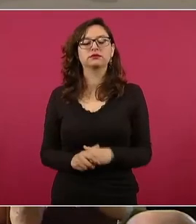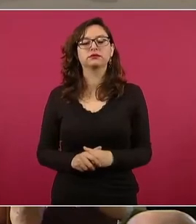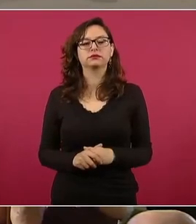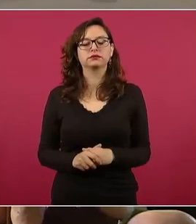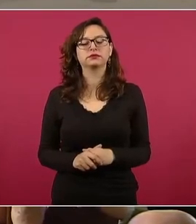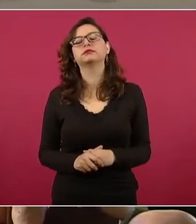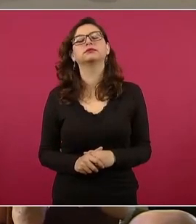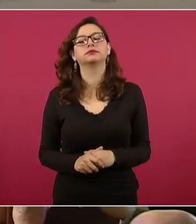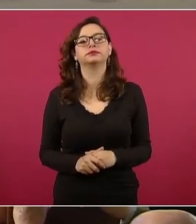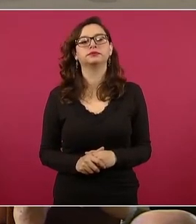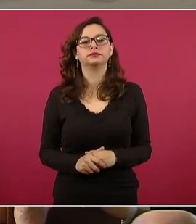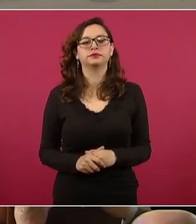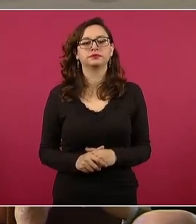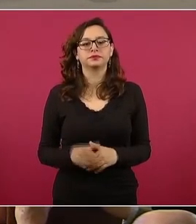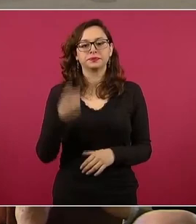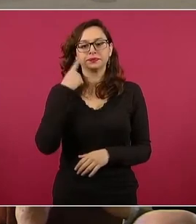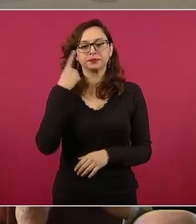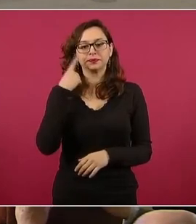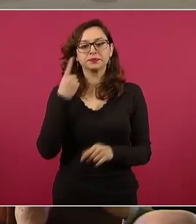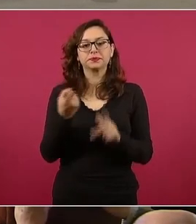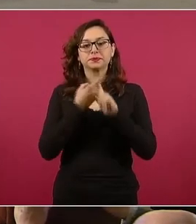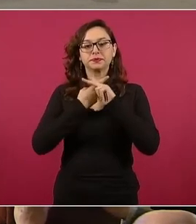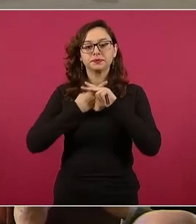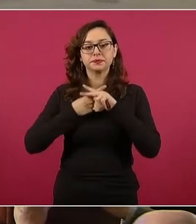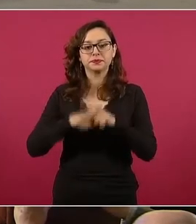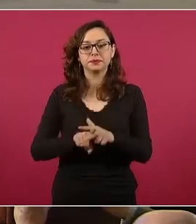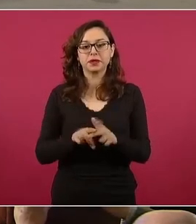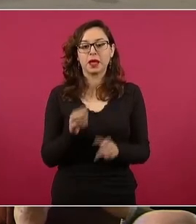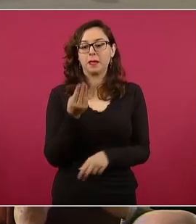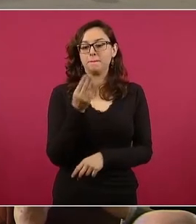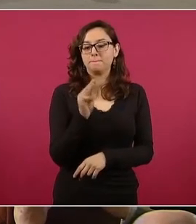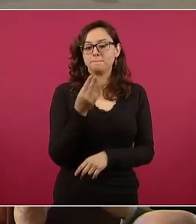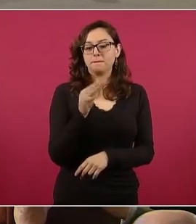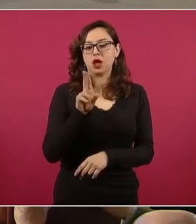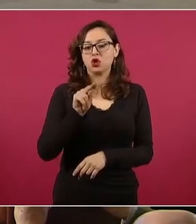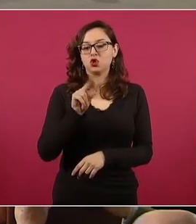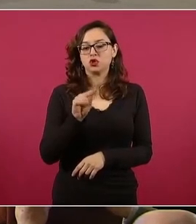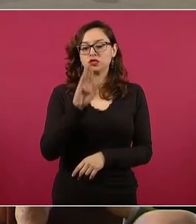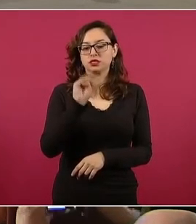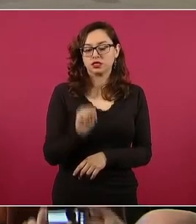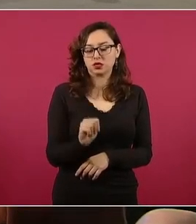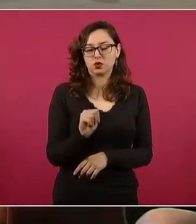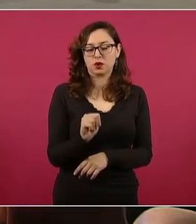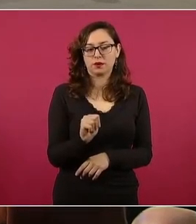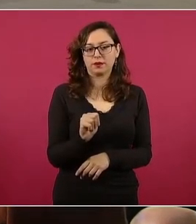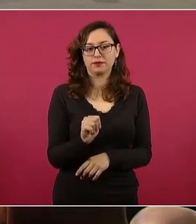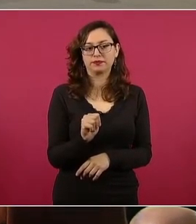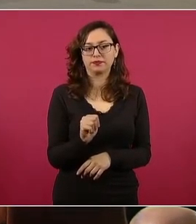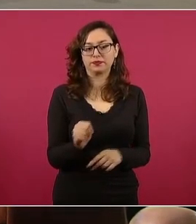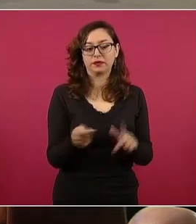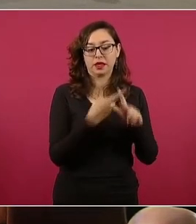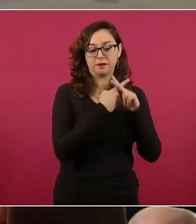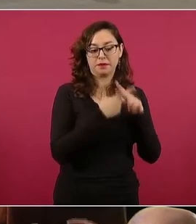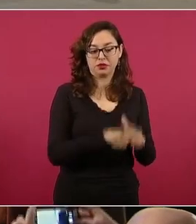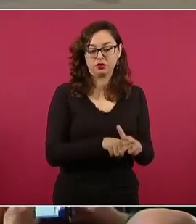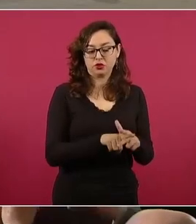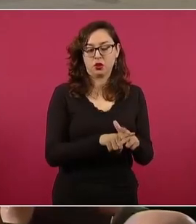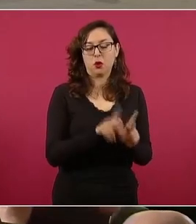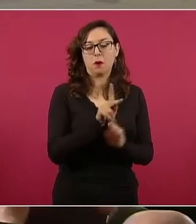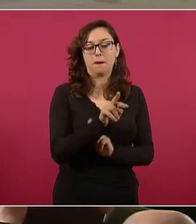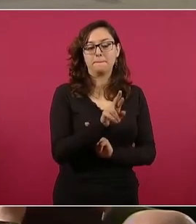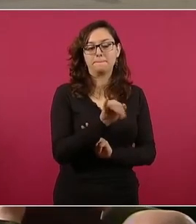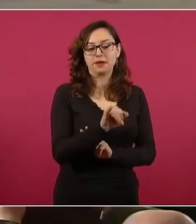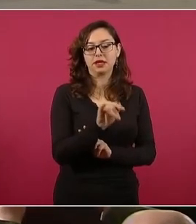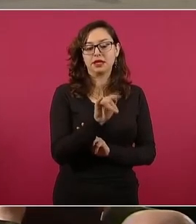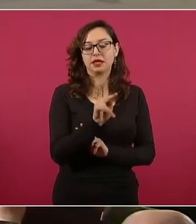Miren, en mayo del 89, al inicio del gobierno de Salinas, el PRI y el PAN avalaron el Plan